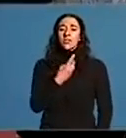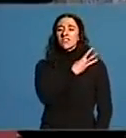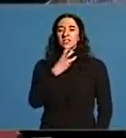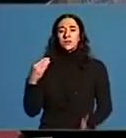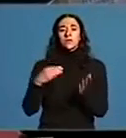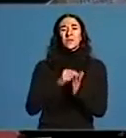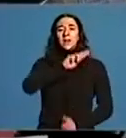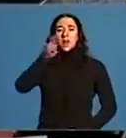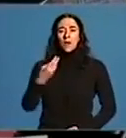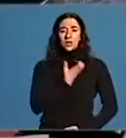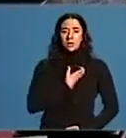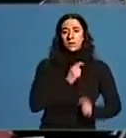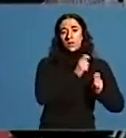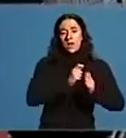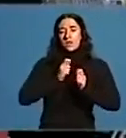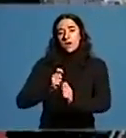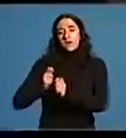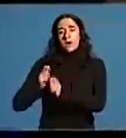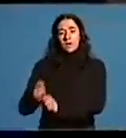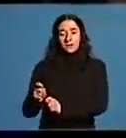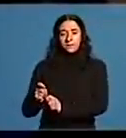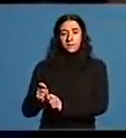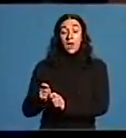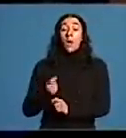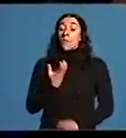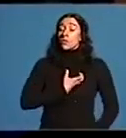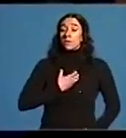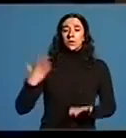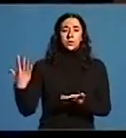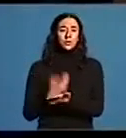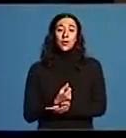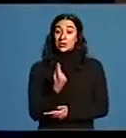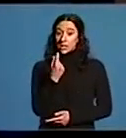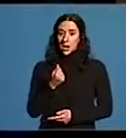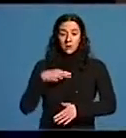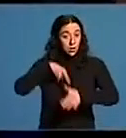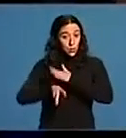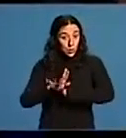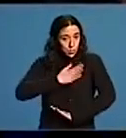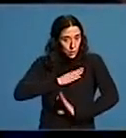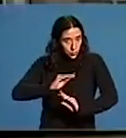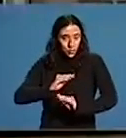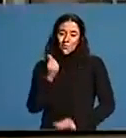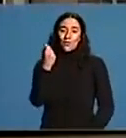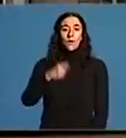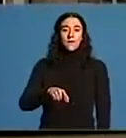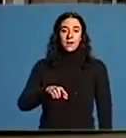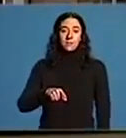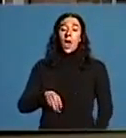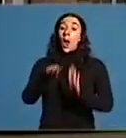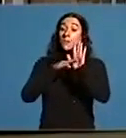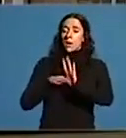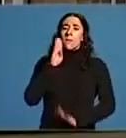por Concello que asumirá en exclusiva a Deputación. Por tanto, os municipios non terán que aportar ningún soeuro. Pero Inovate tamén